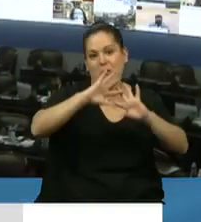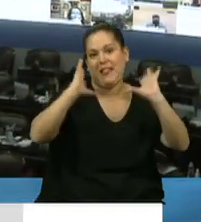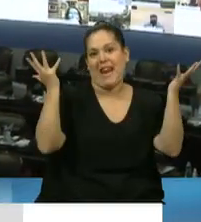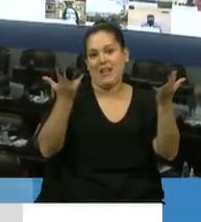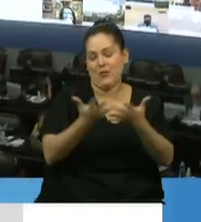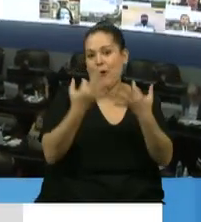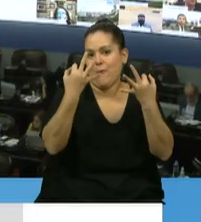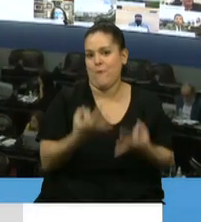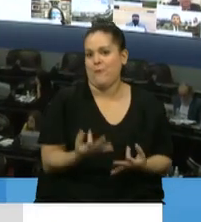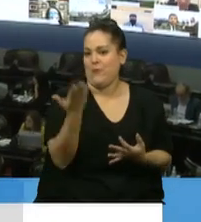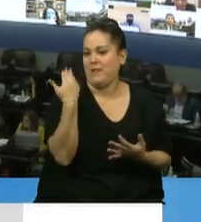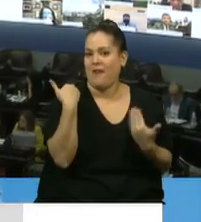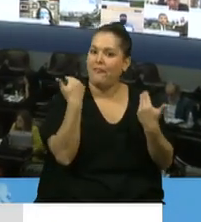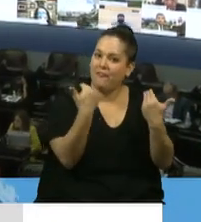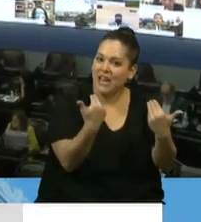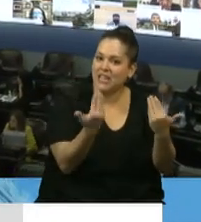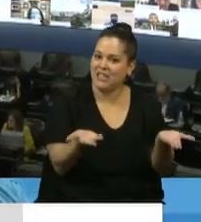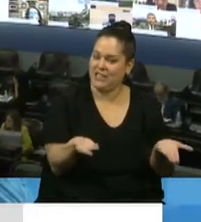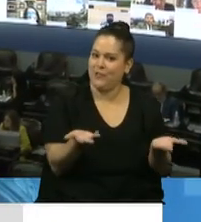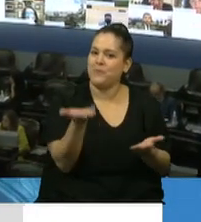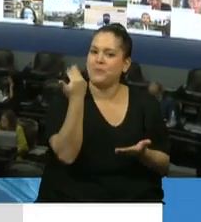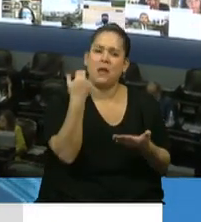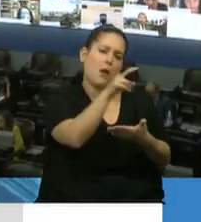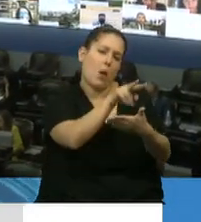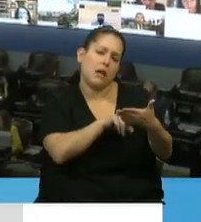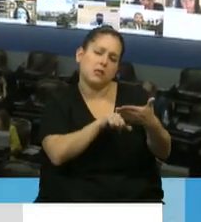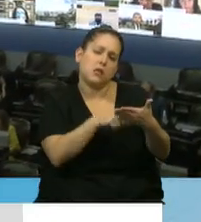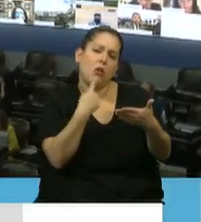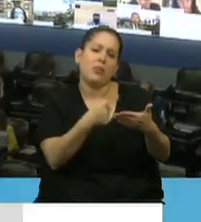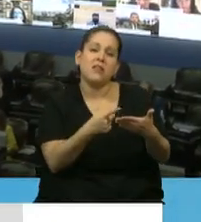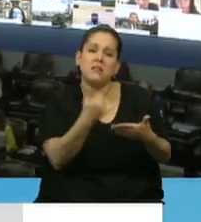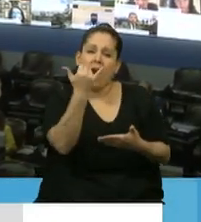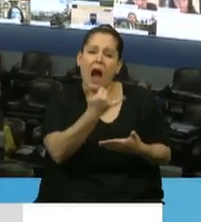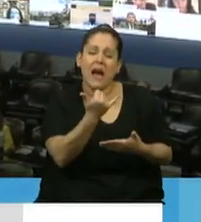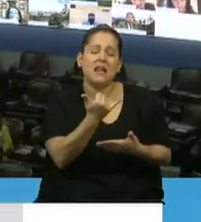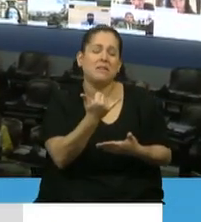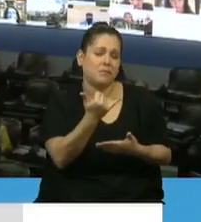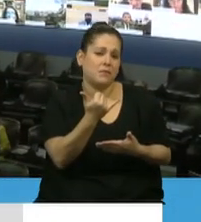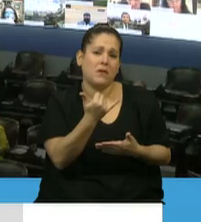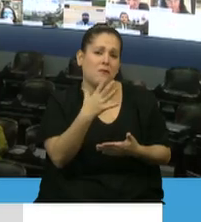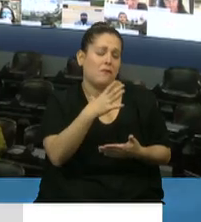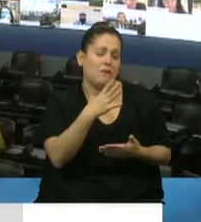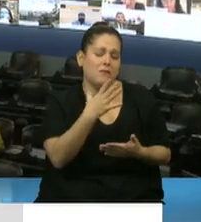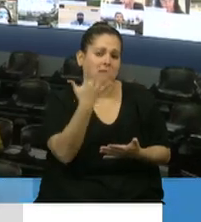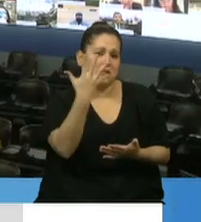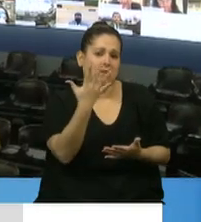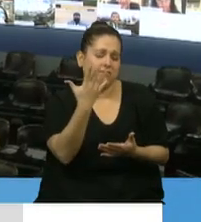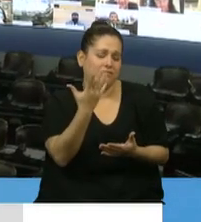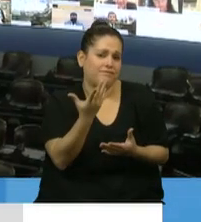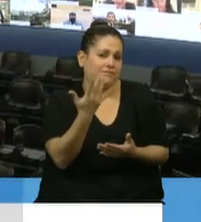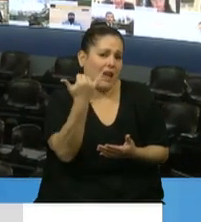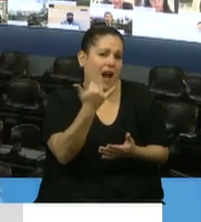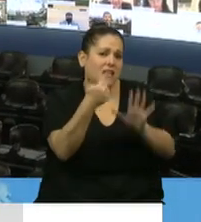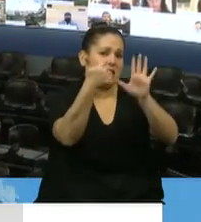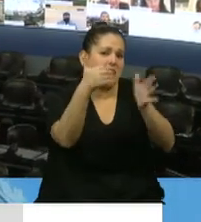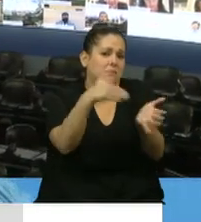Y ¿sabe qué? Estaba leyendo que faltan más de 5.900.000 enfermeros, 6 millones de enfermeros